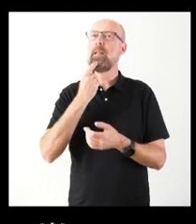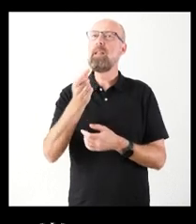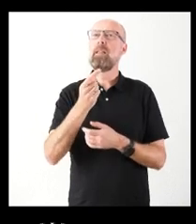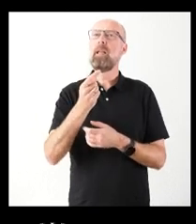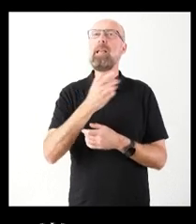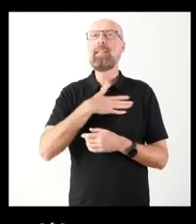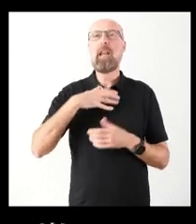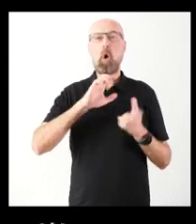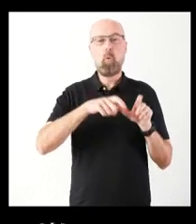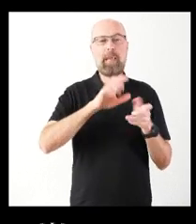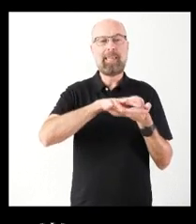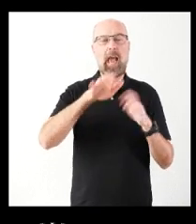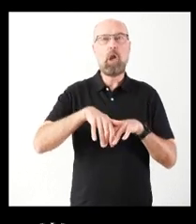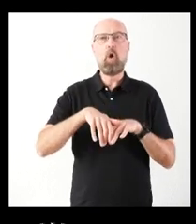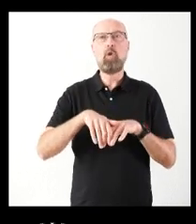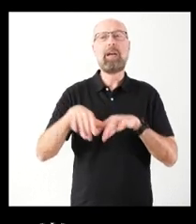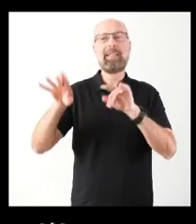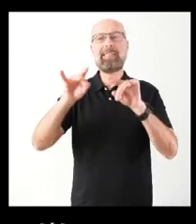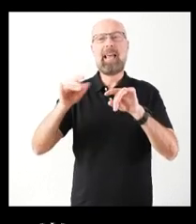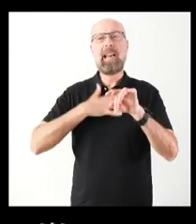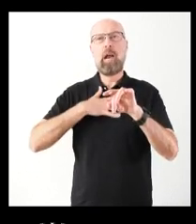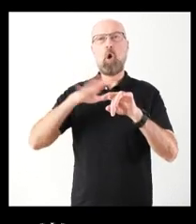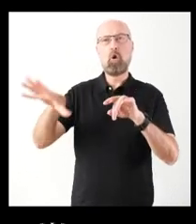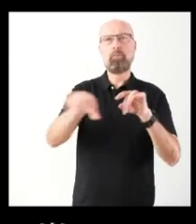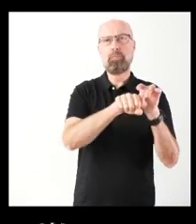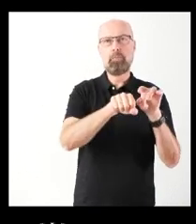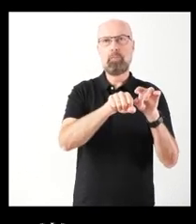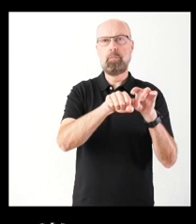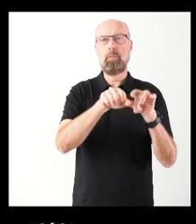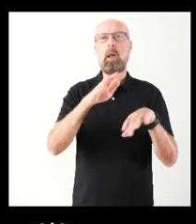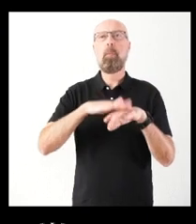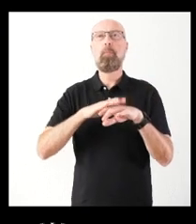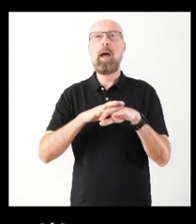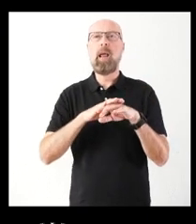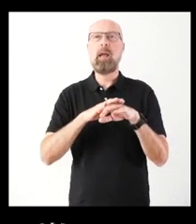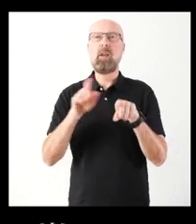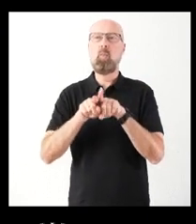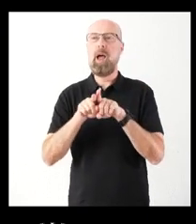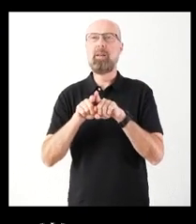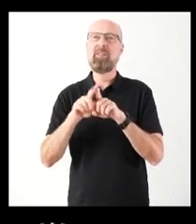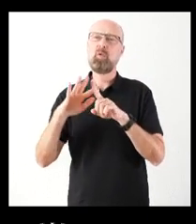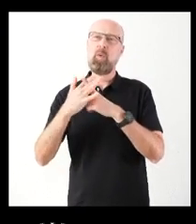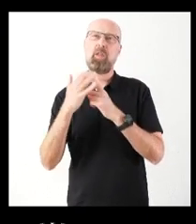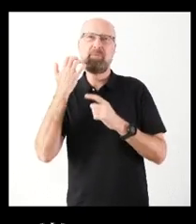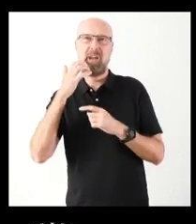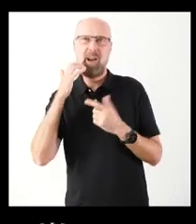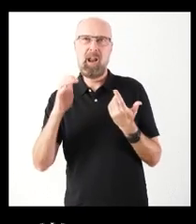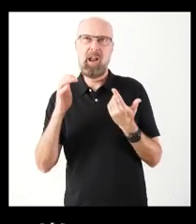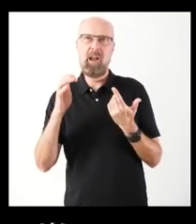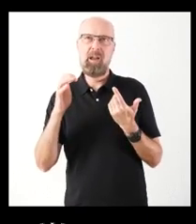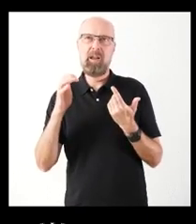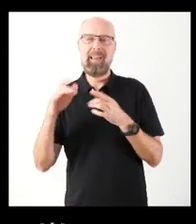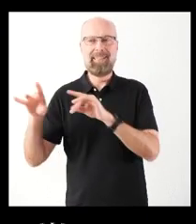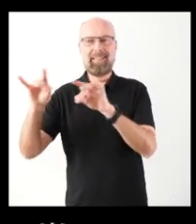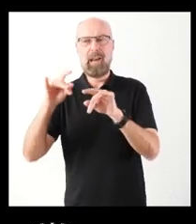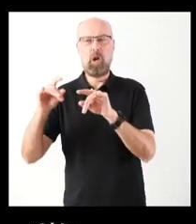de Castilla y León, de este territorio, de manera que deje de producirse esa anomalía de que sea un